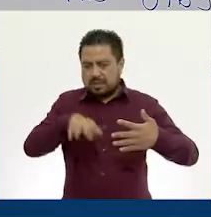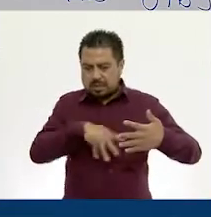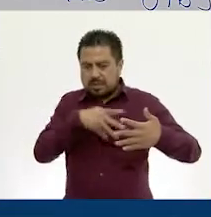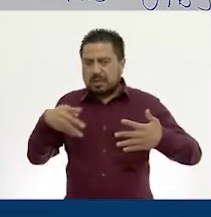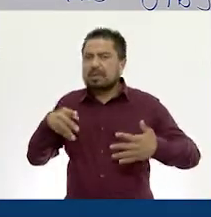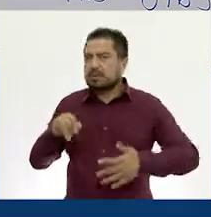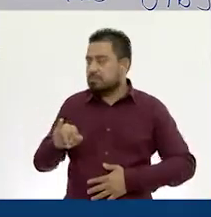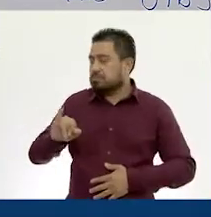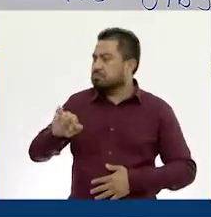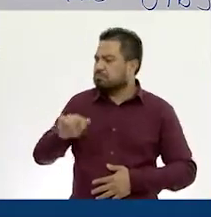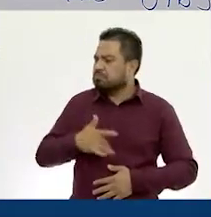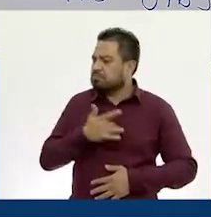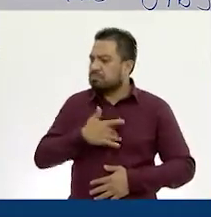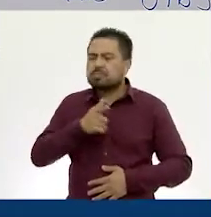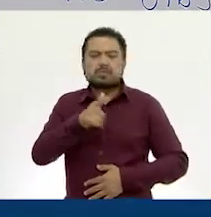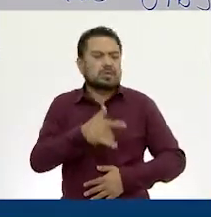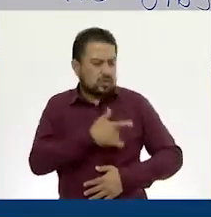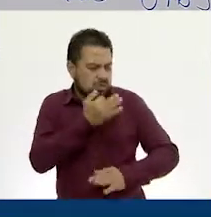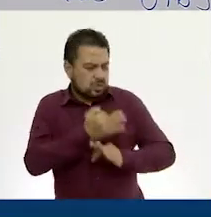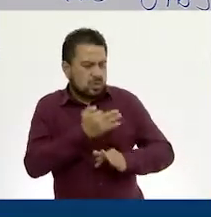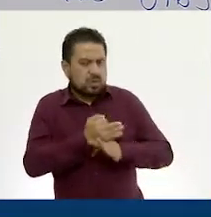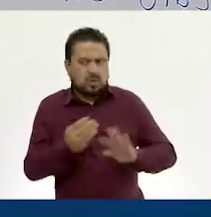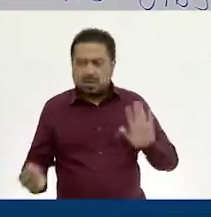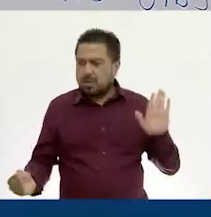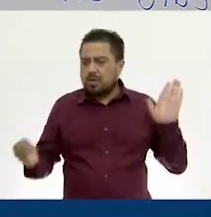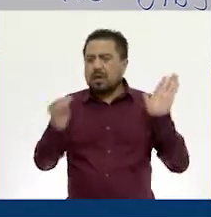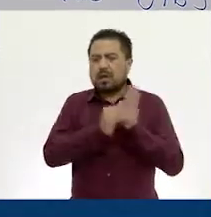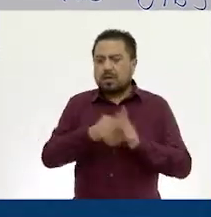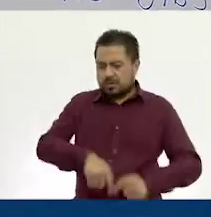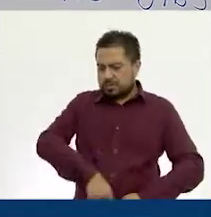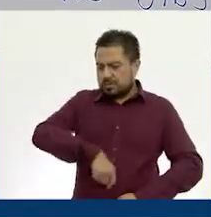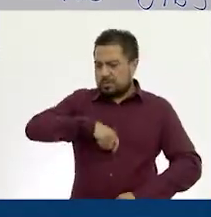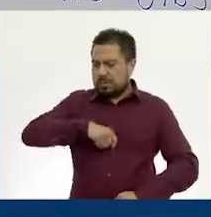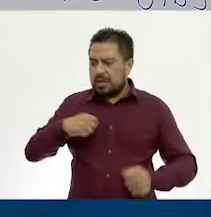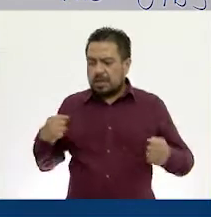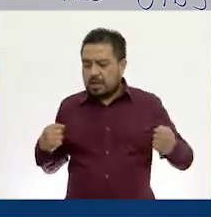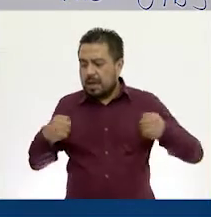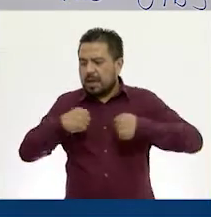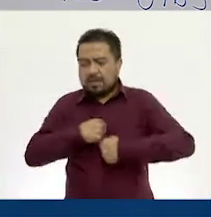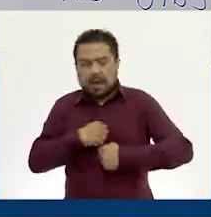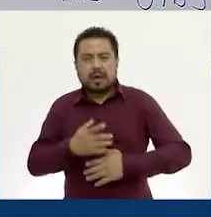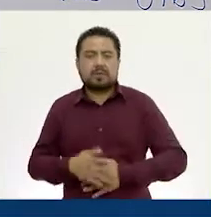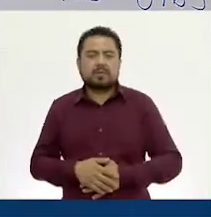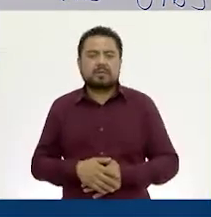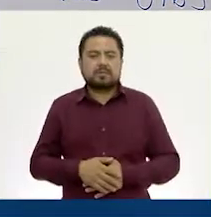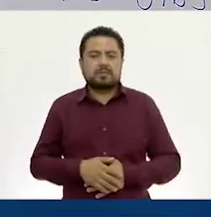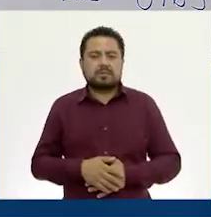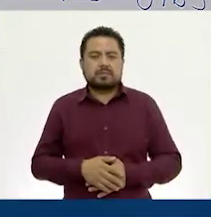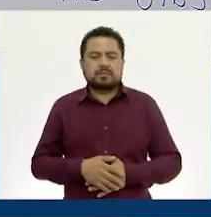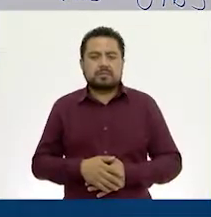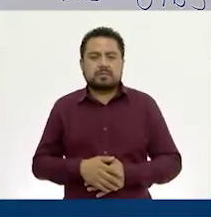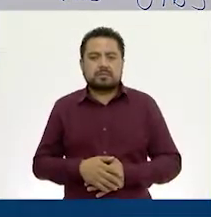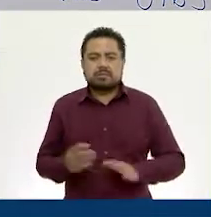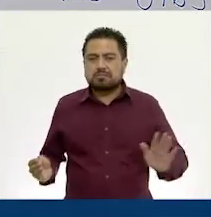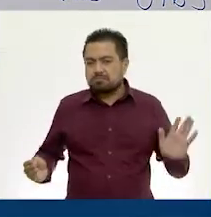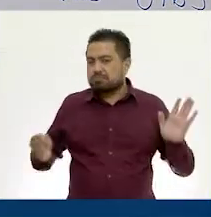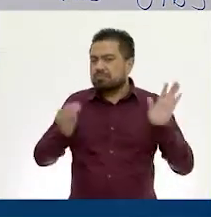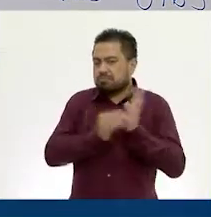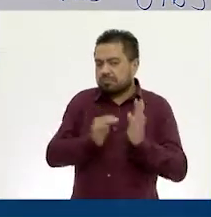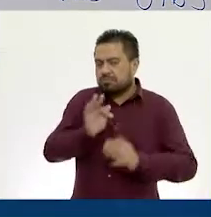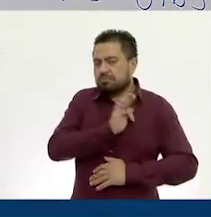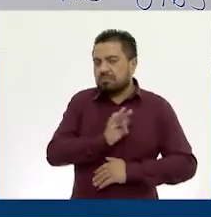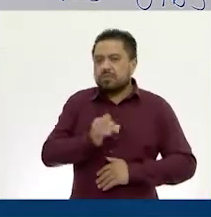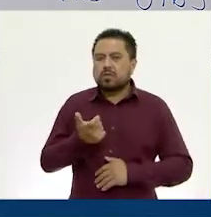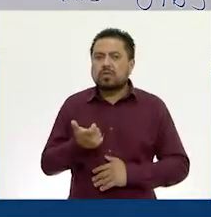Sí. Entonces, ¿qué te parece que ahora pongamos, bueno, chamarra? Ajá. Le ponemos